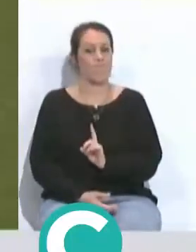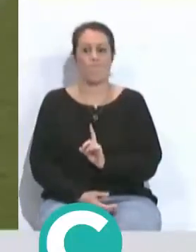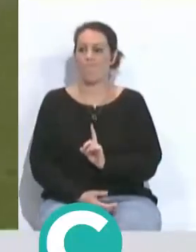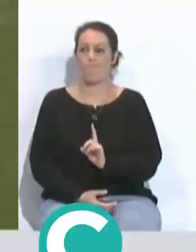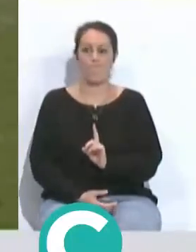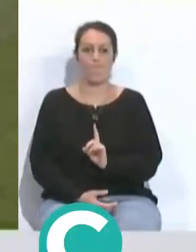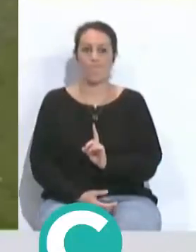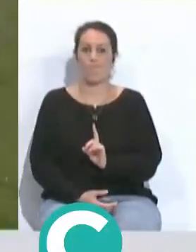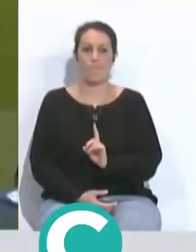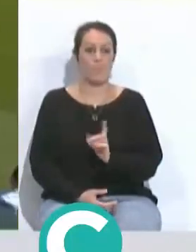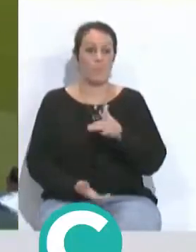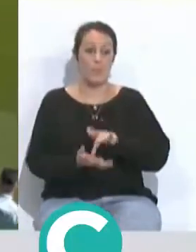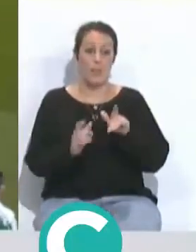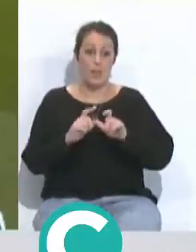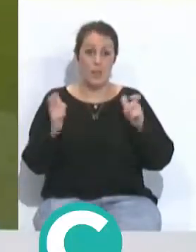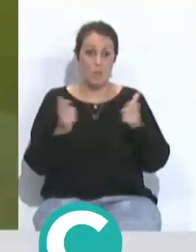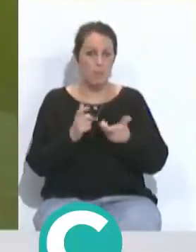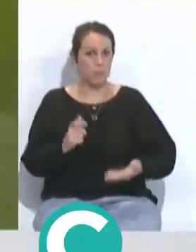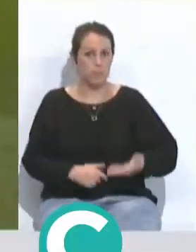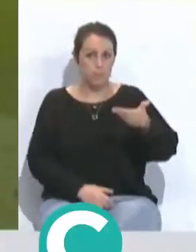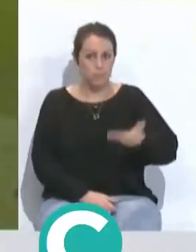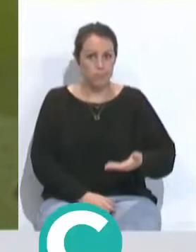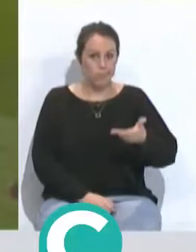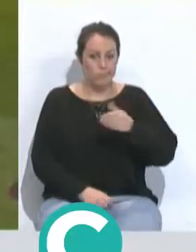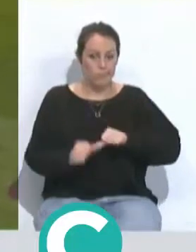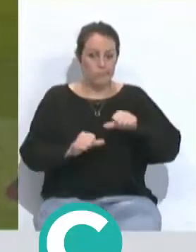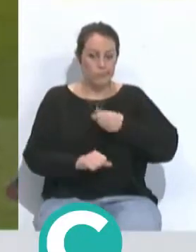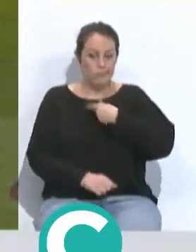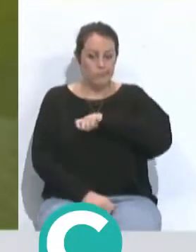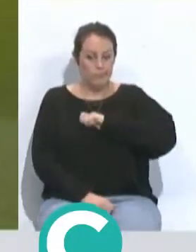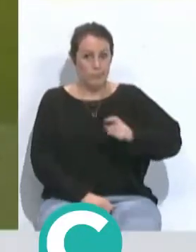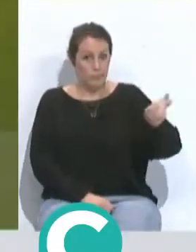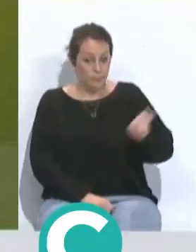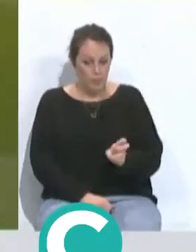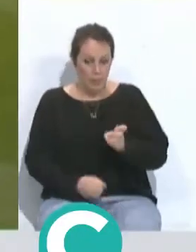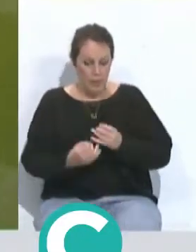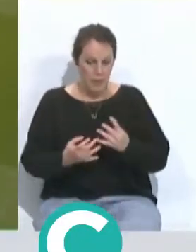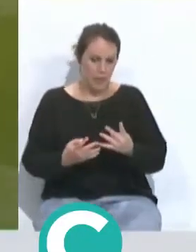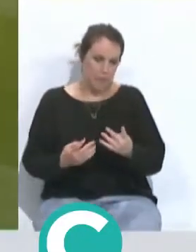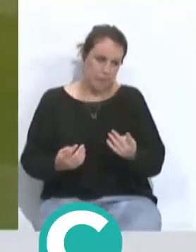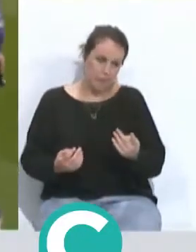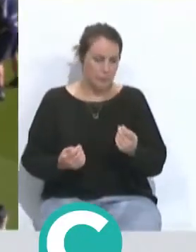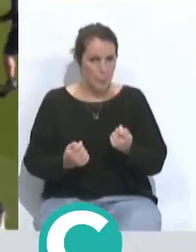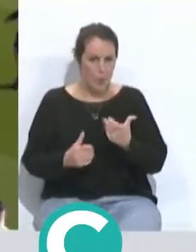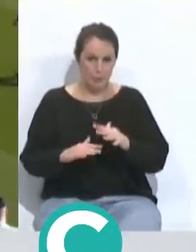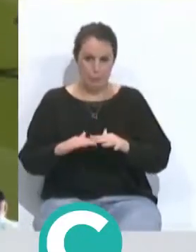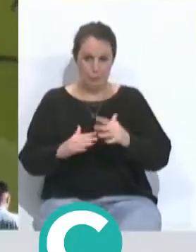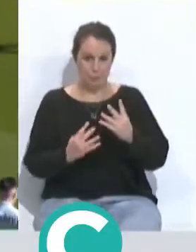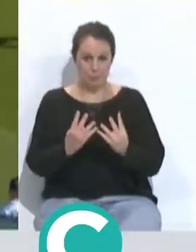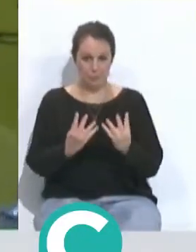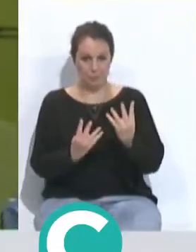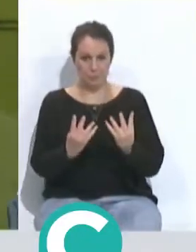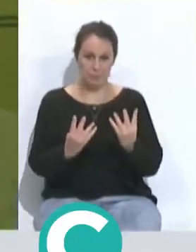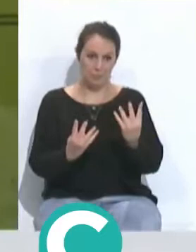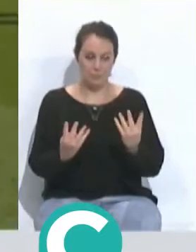Incluso cuando venían equipos muy importantes de la Liga Española, el césped estaba un poquito más irregular que de costumbre.